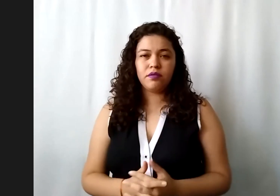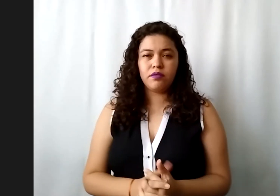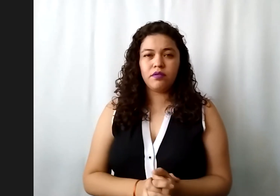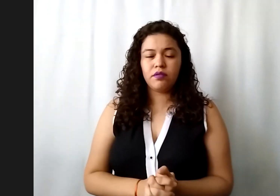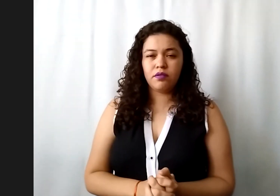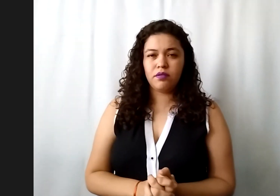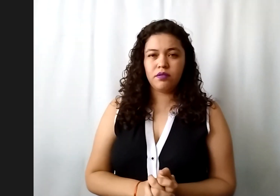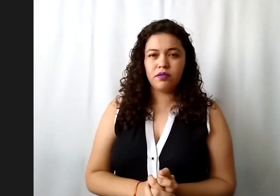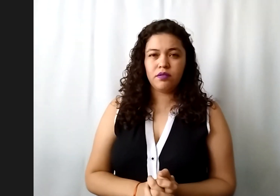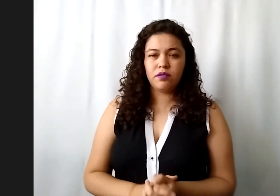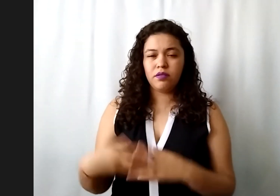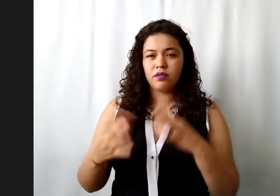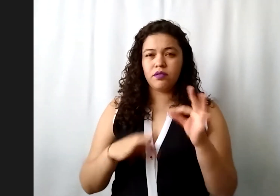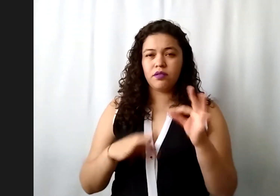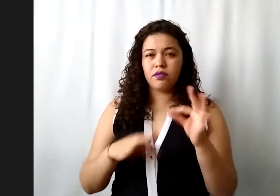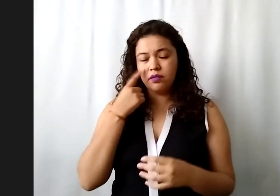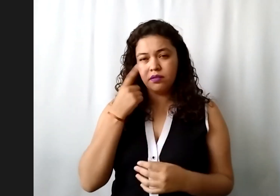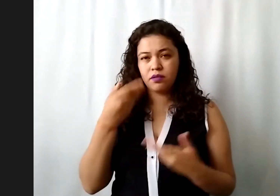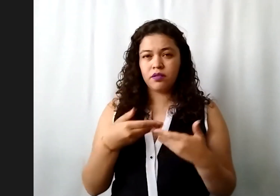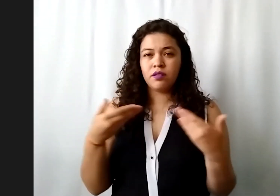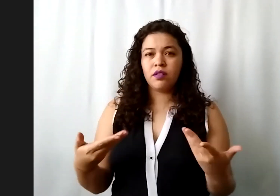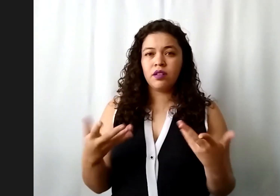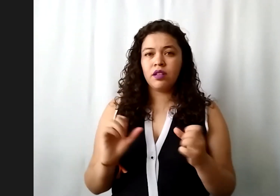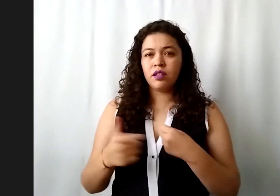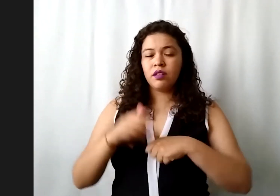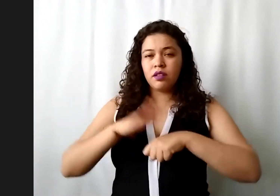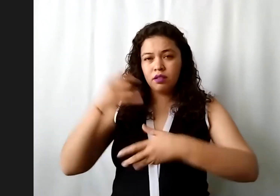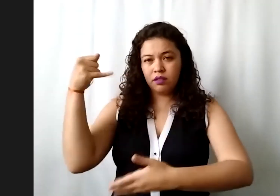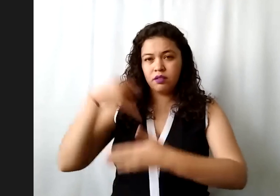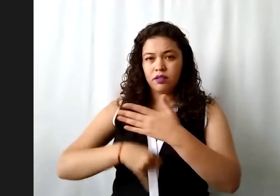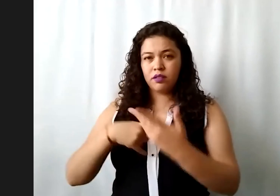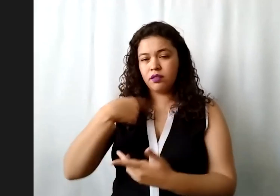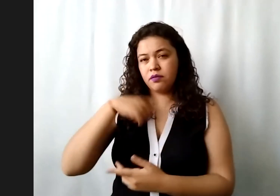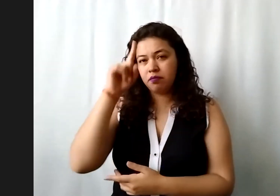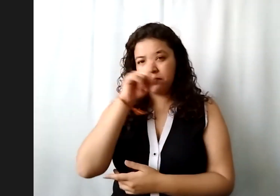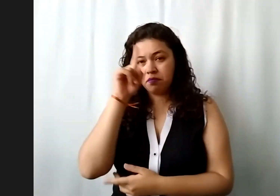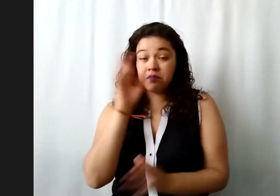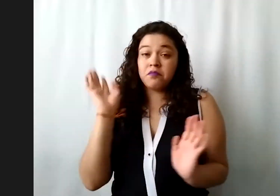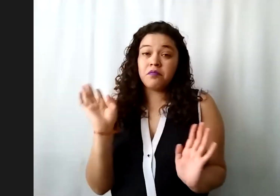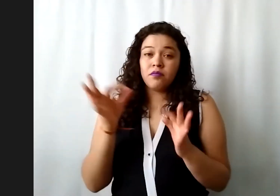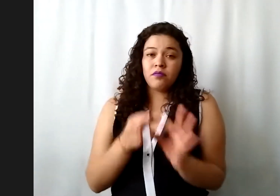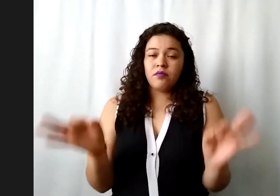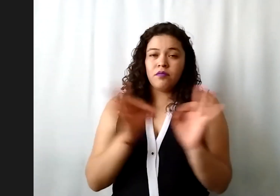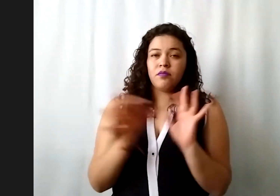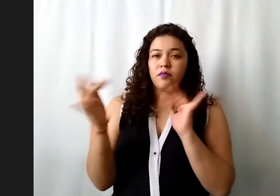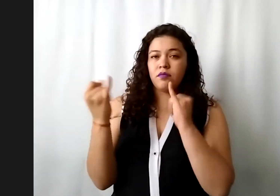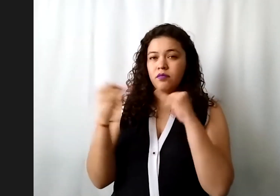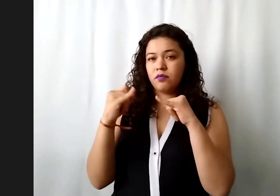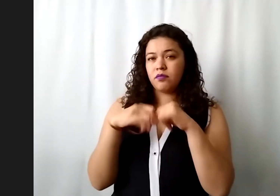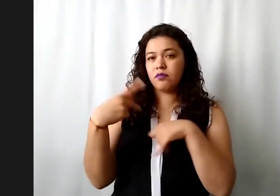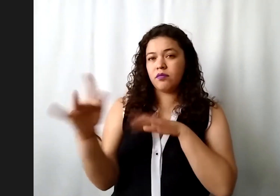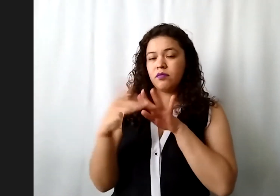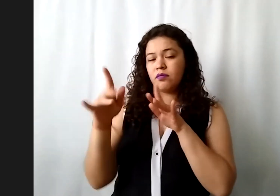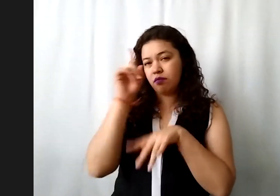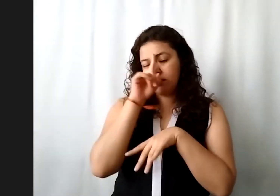ah perfecto mira en este caso como es algo como muy específico considero que sería importante que la institución se pusiera en contacto con su